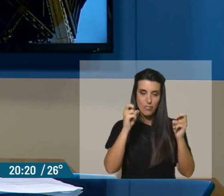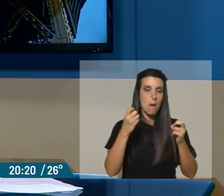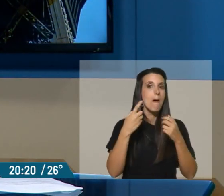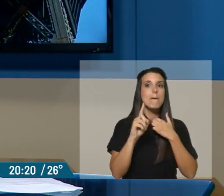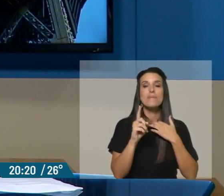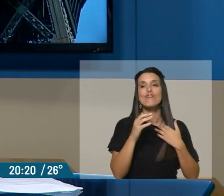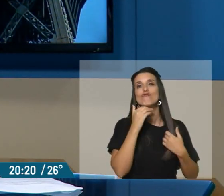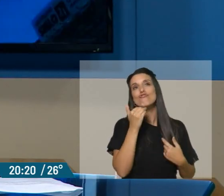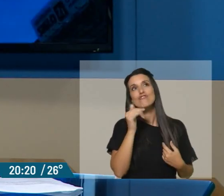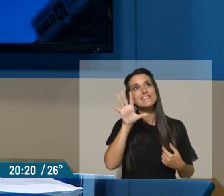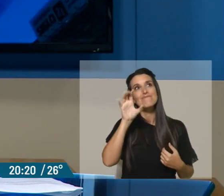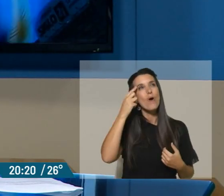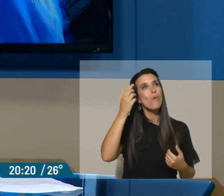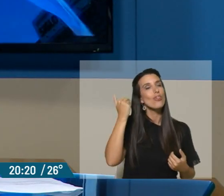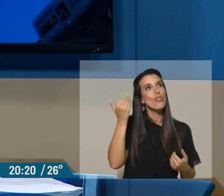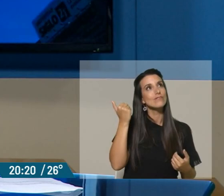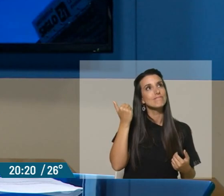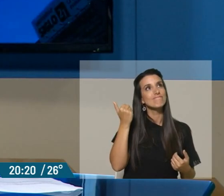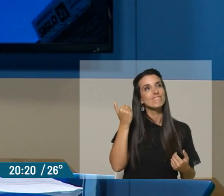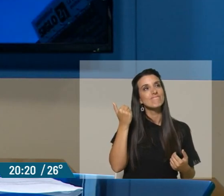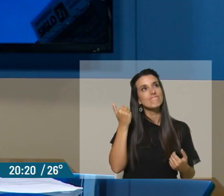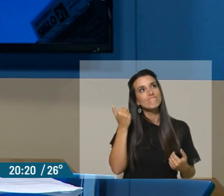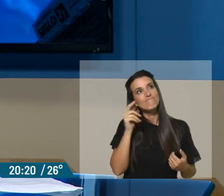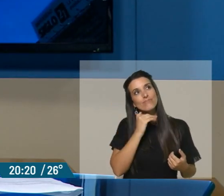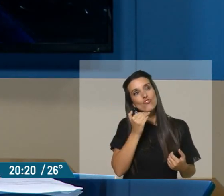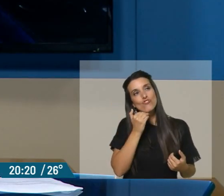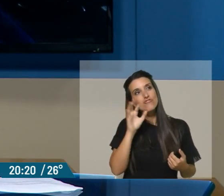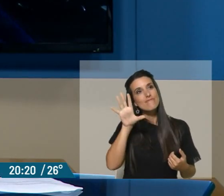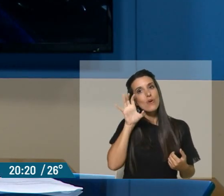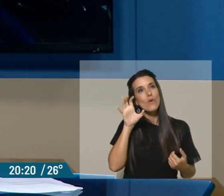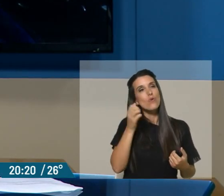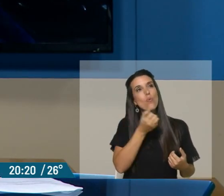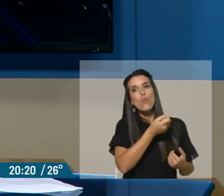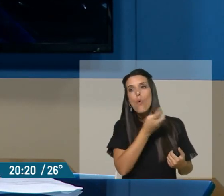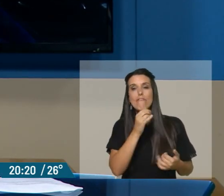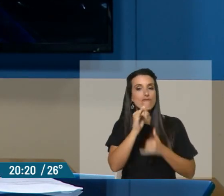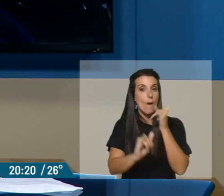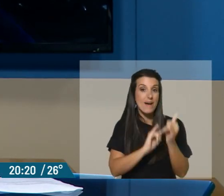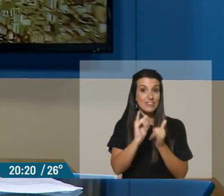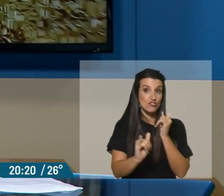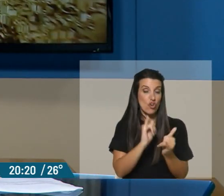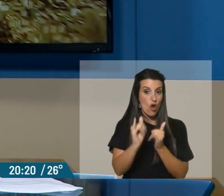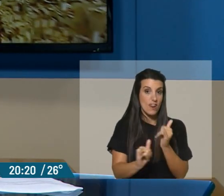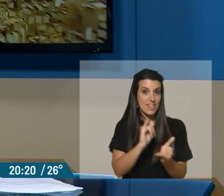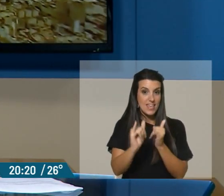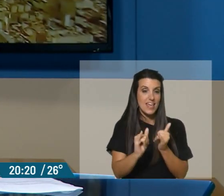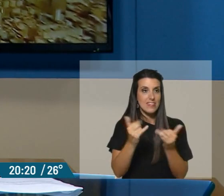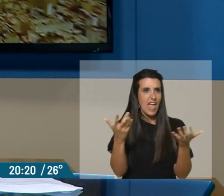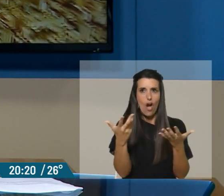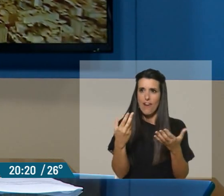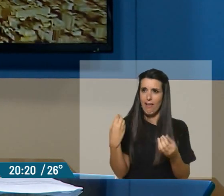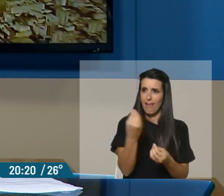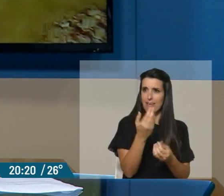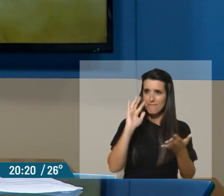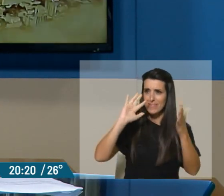No sé si recuerdo en los últimos tiempos, por lo menos, el flujo de información que vi alrededor de la asunción de